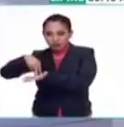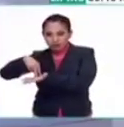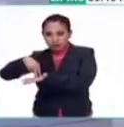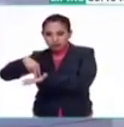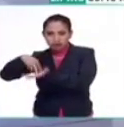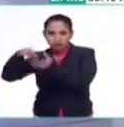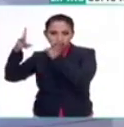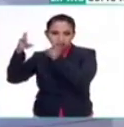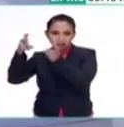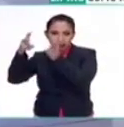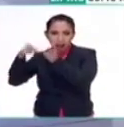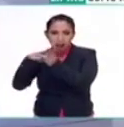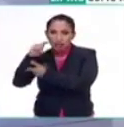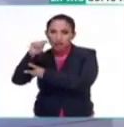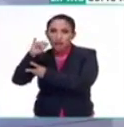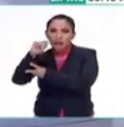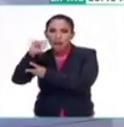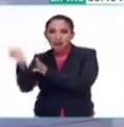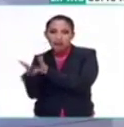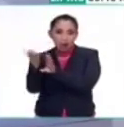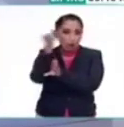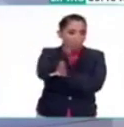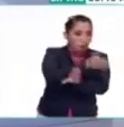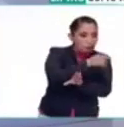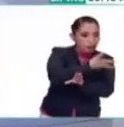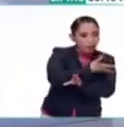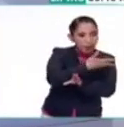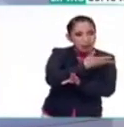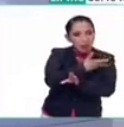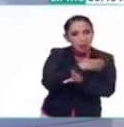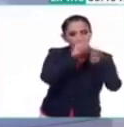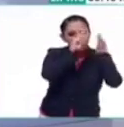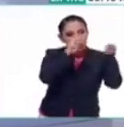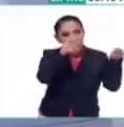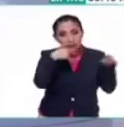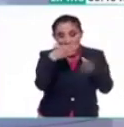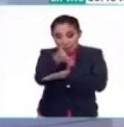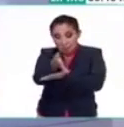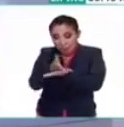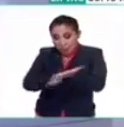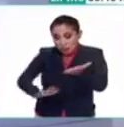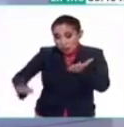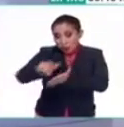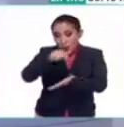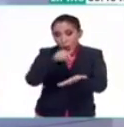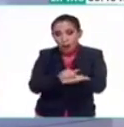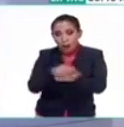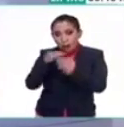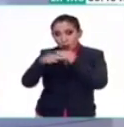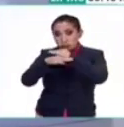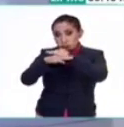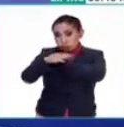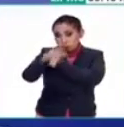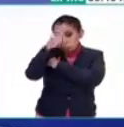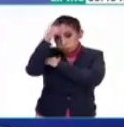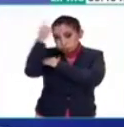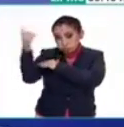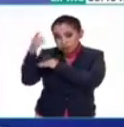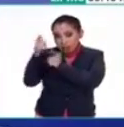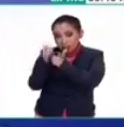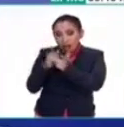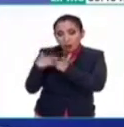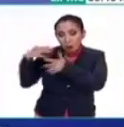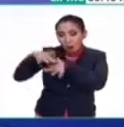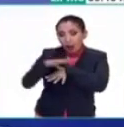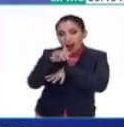cuestión del trópico y del otro lado tenemos la alta montaña y en medio una zona semidesértica en un grupo de